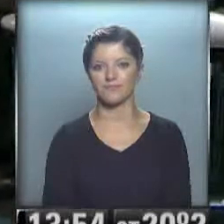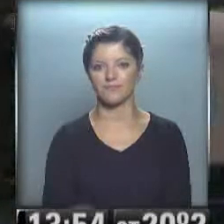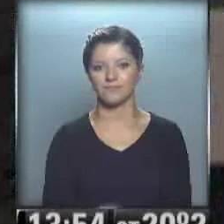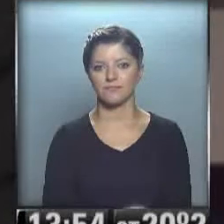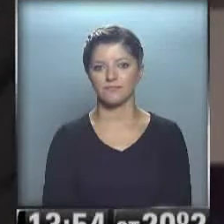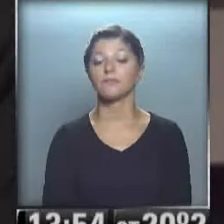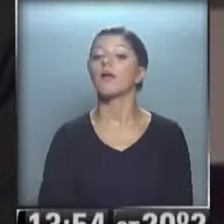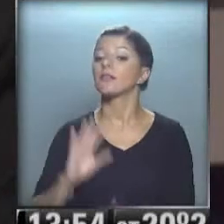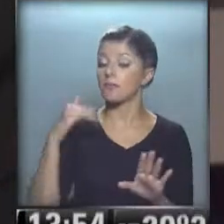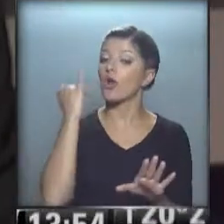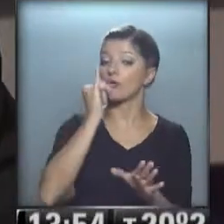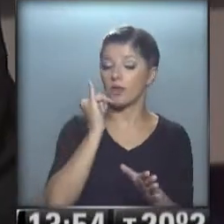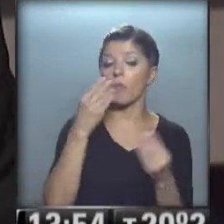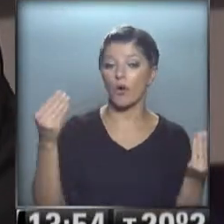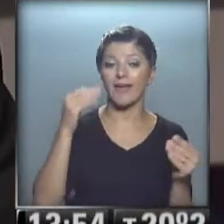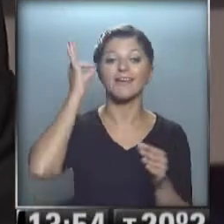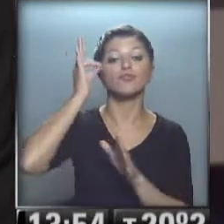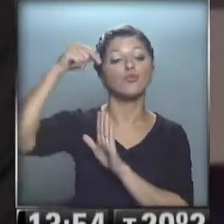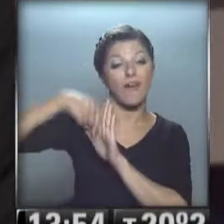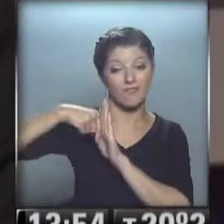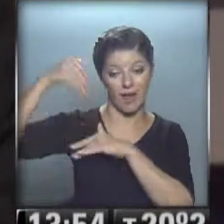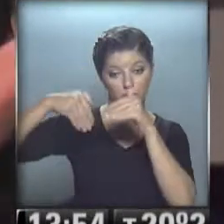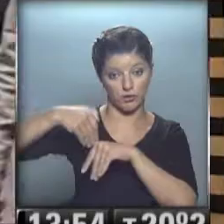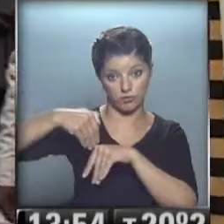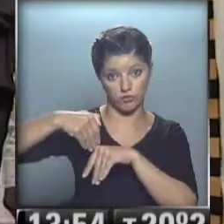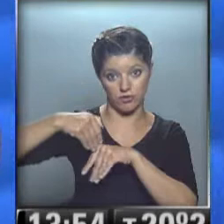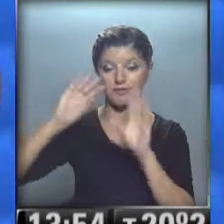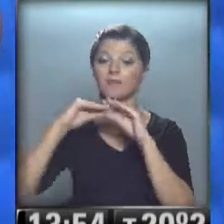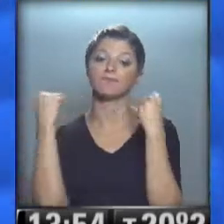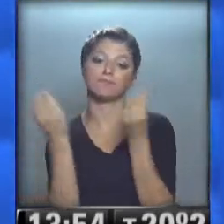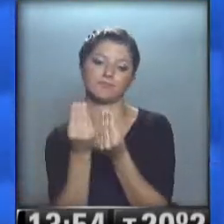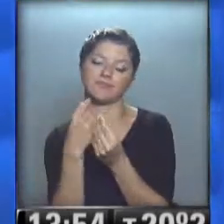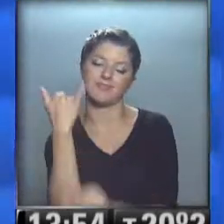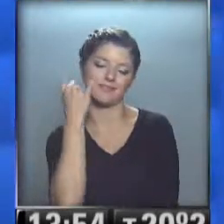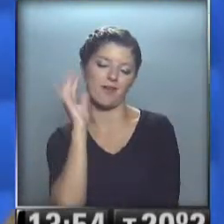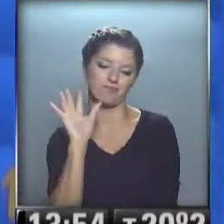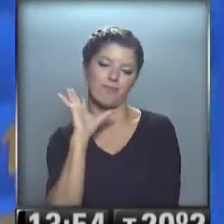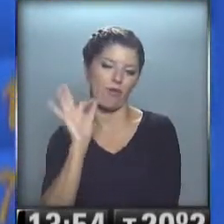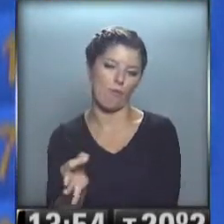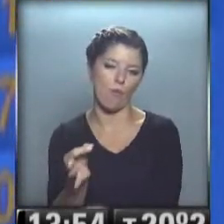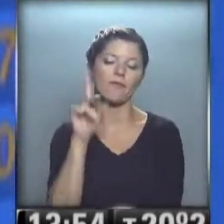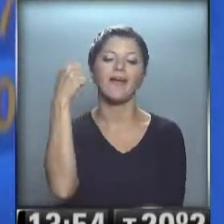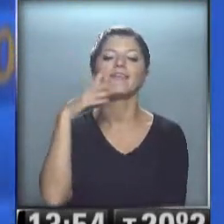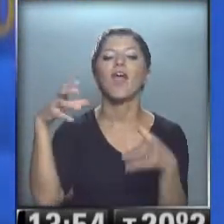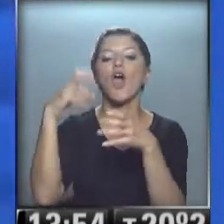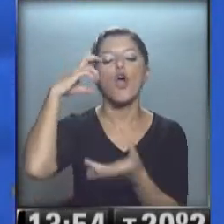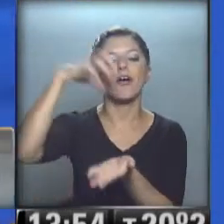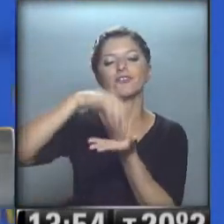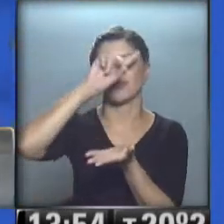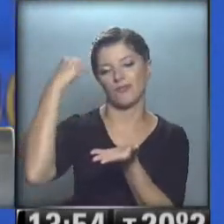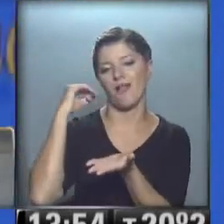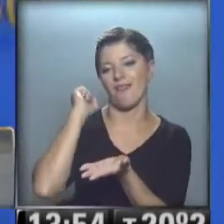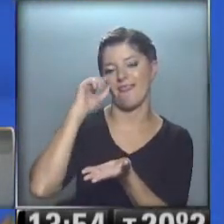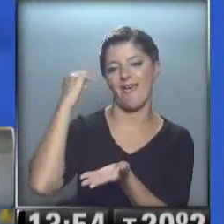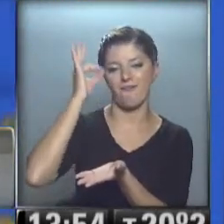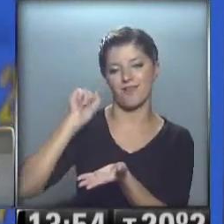Les decíamos que hubo elecciones en Sudáfrica esta semana. El resultado cantado, esperado, el Congreso Nacional Africano obtuvo más del 60